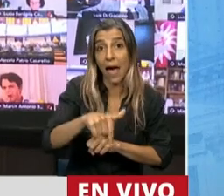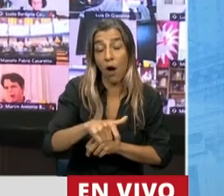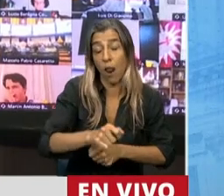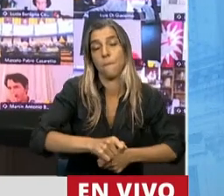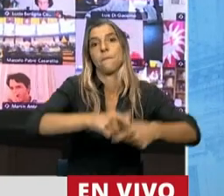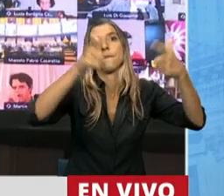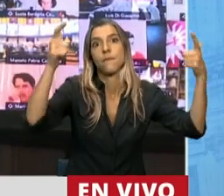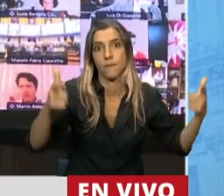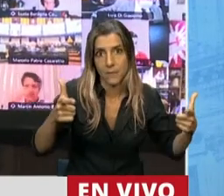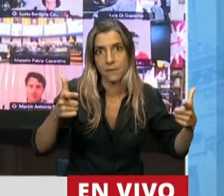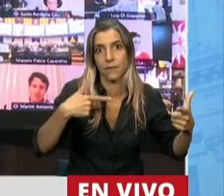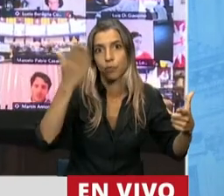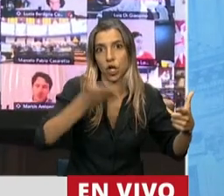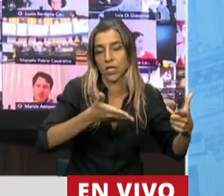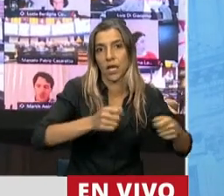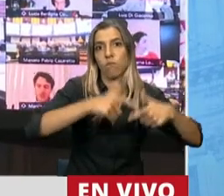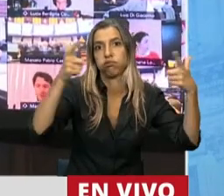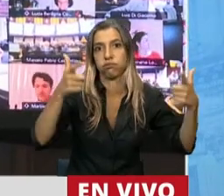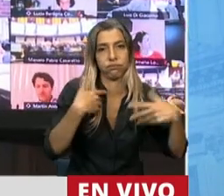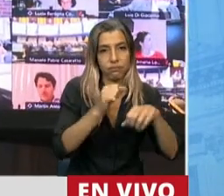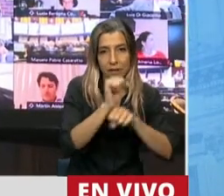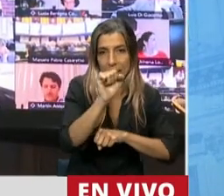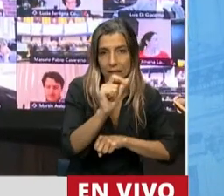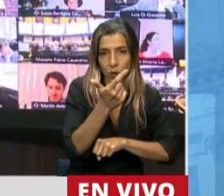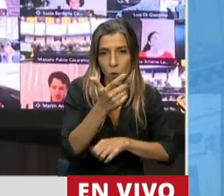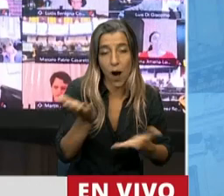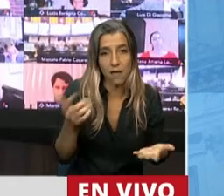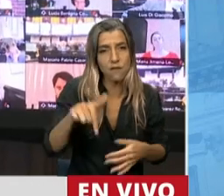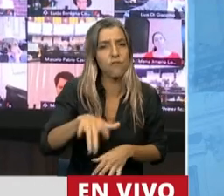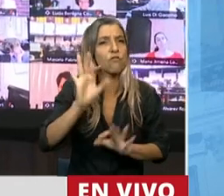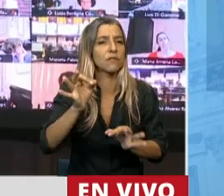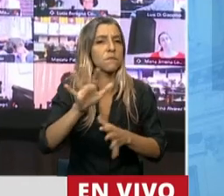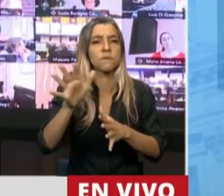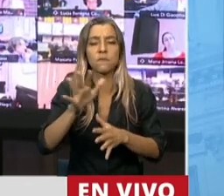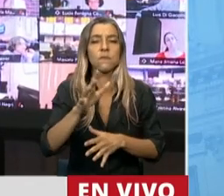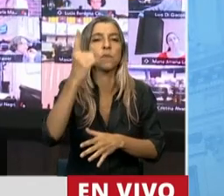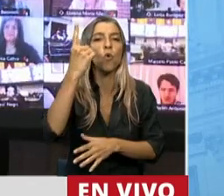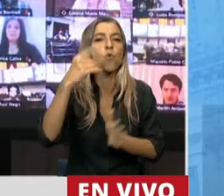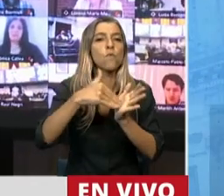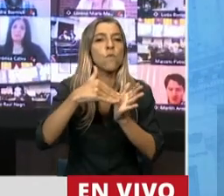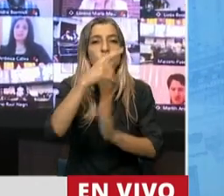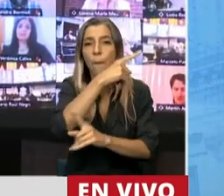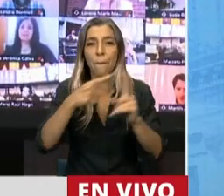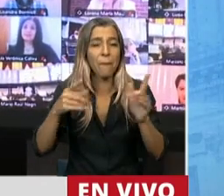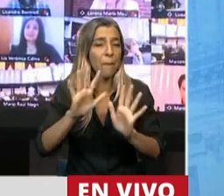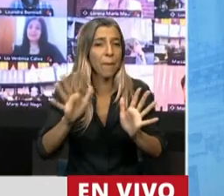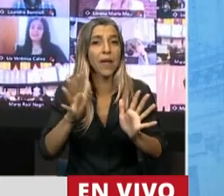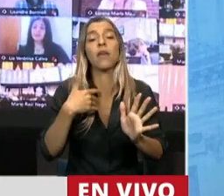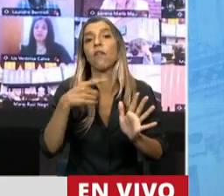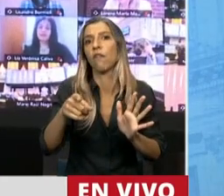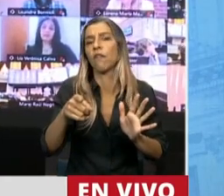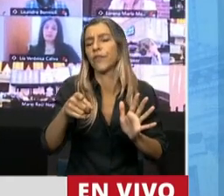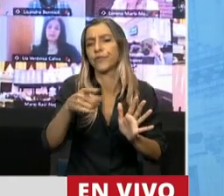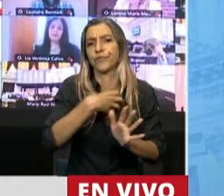más en la situación de pandemia y hoy sabemos que un millón y medio aproximadamente de nuestros alumnos matriculados